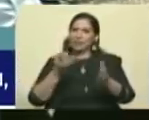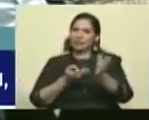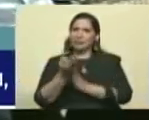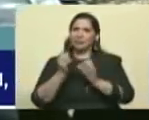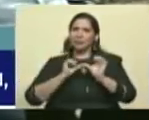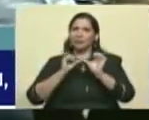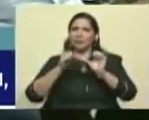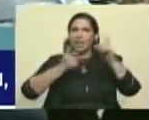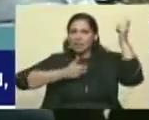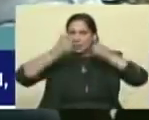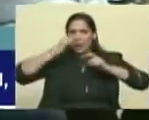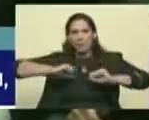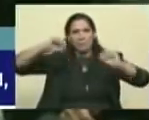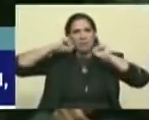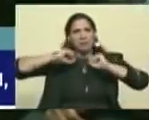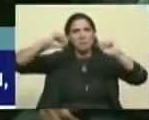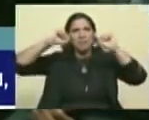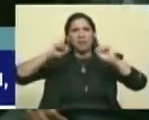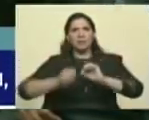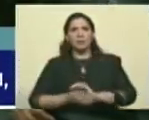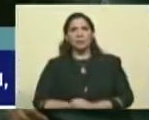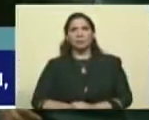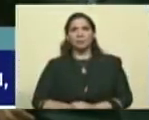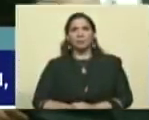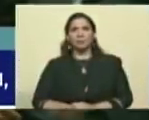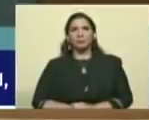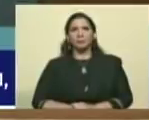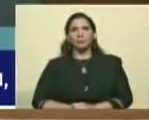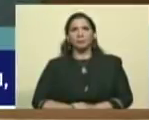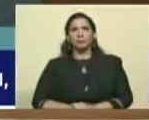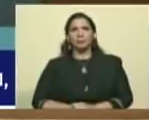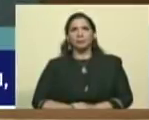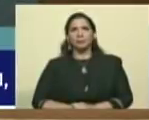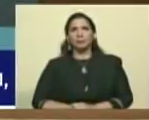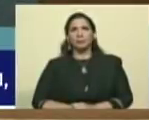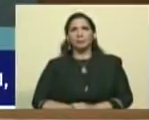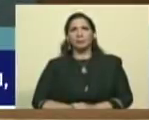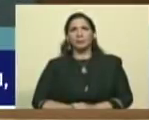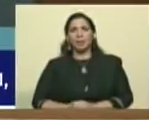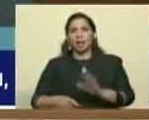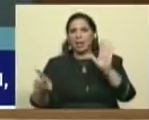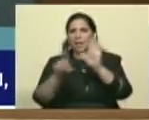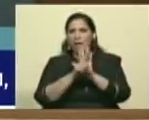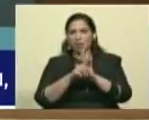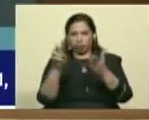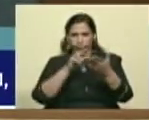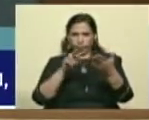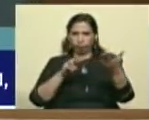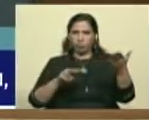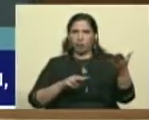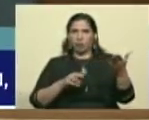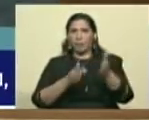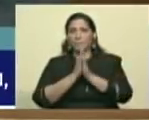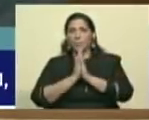¡Chávez vive, vive! ¡Chávez vive, vive! Lea el decreto, señor... secretario, por favor.